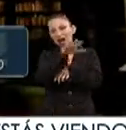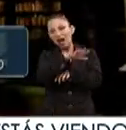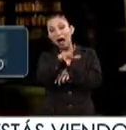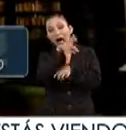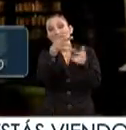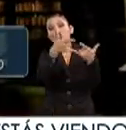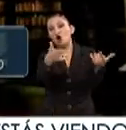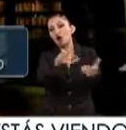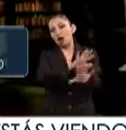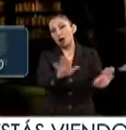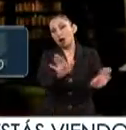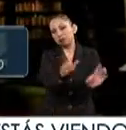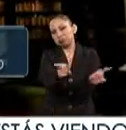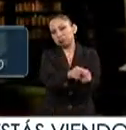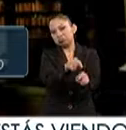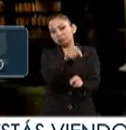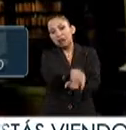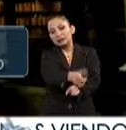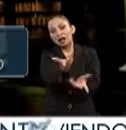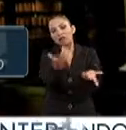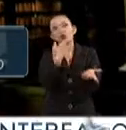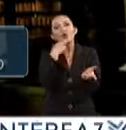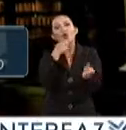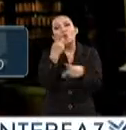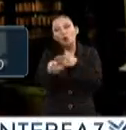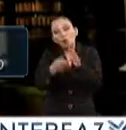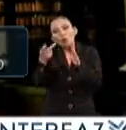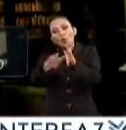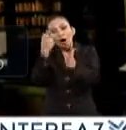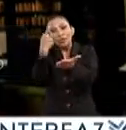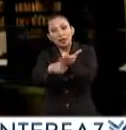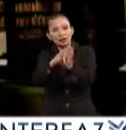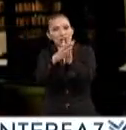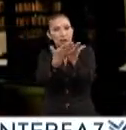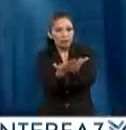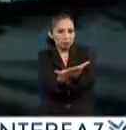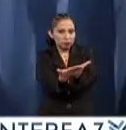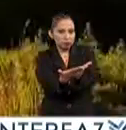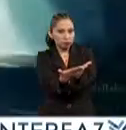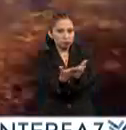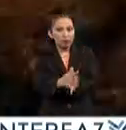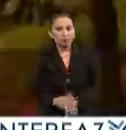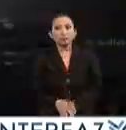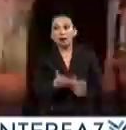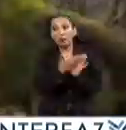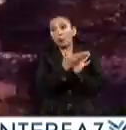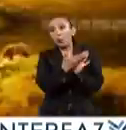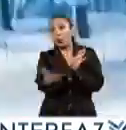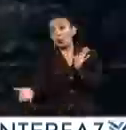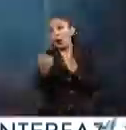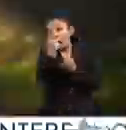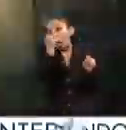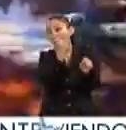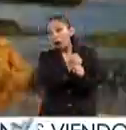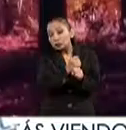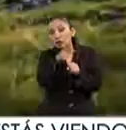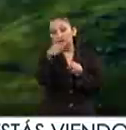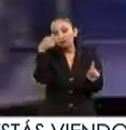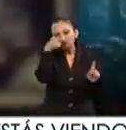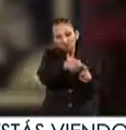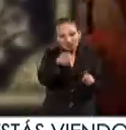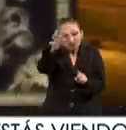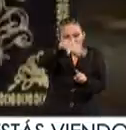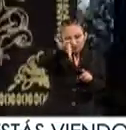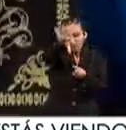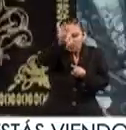historias, son historias que sobreviven en las páginas de los libros. Y durante los últimos años se dedicó